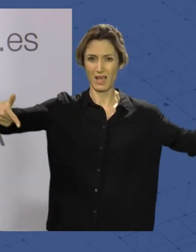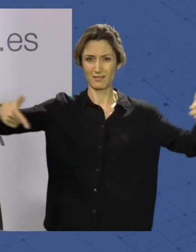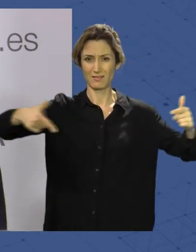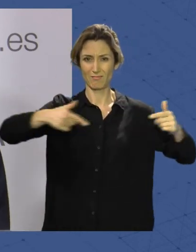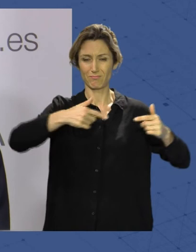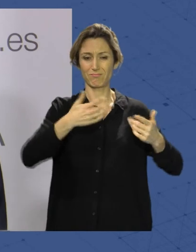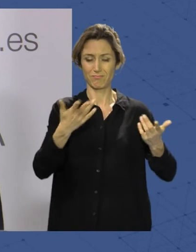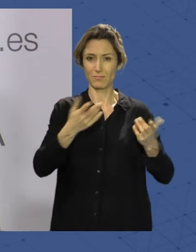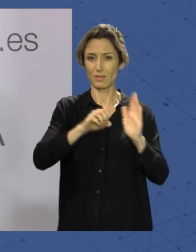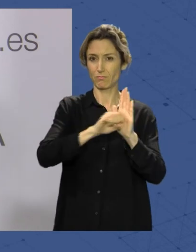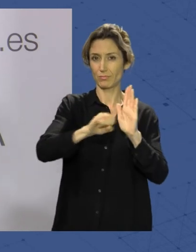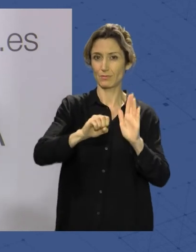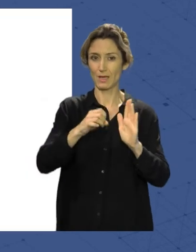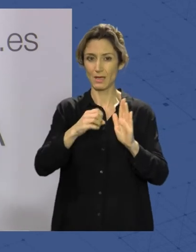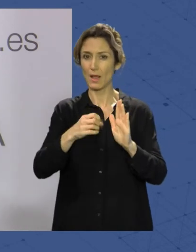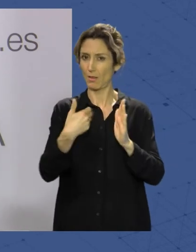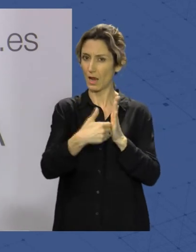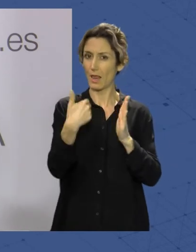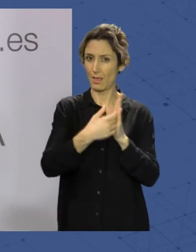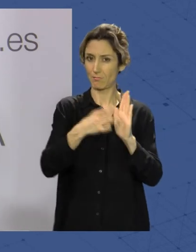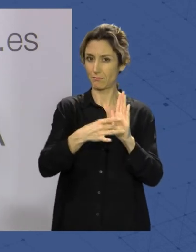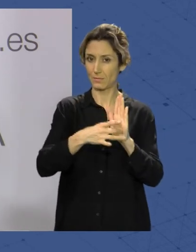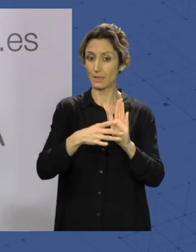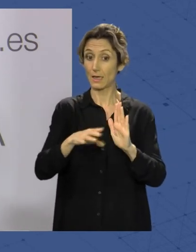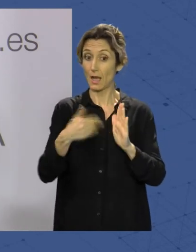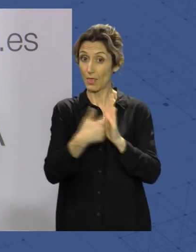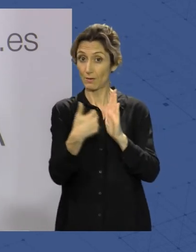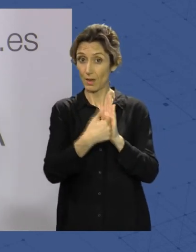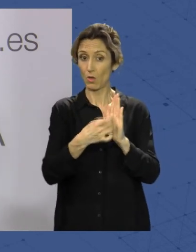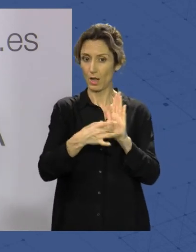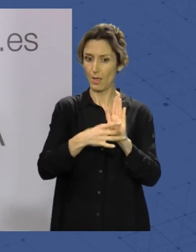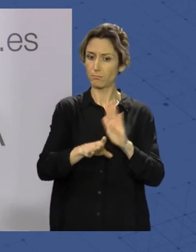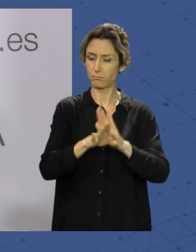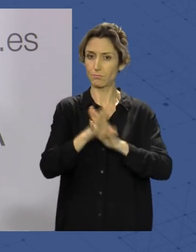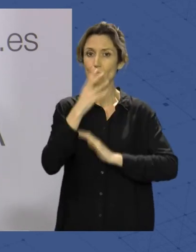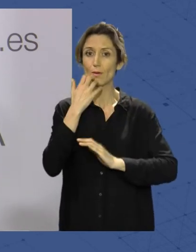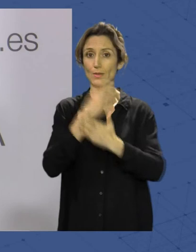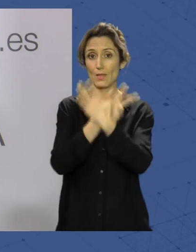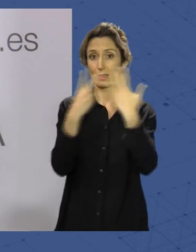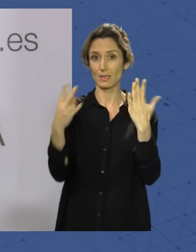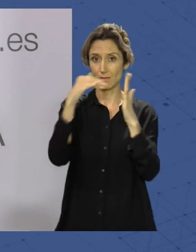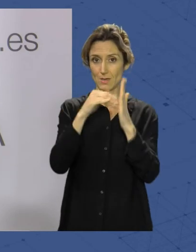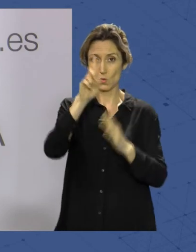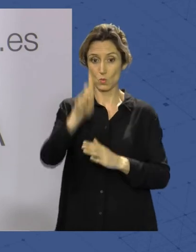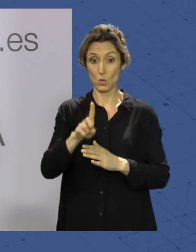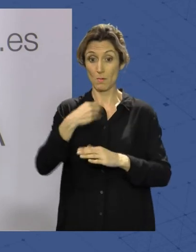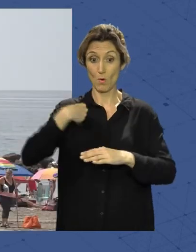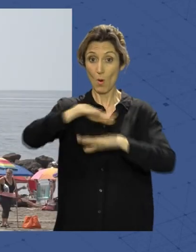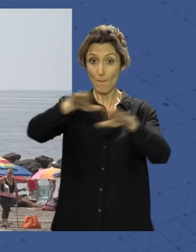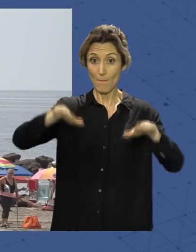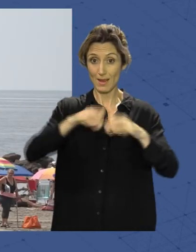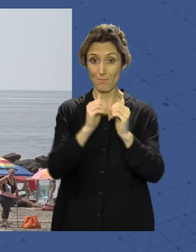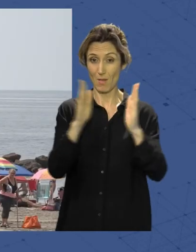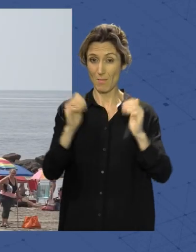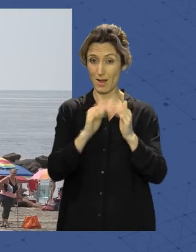distintivos de calidad Seguir obteniendo certificados de calidad como por ejemplo la 17.001 que tenemos en la playa del Palmeral que